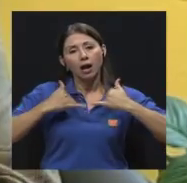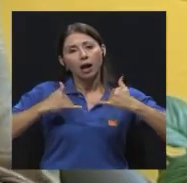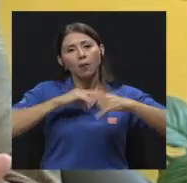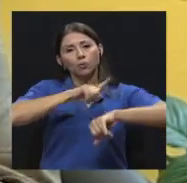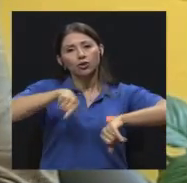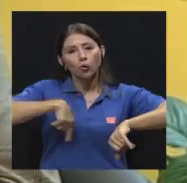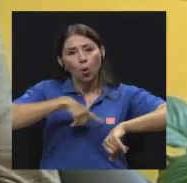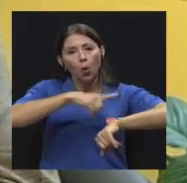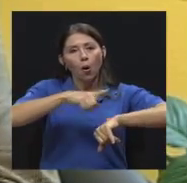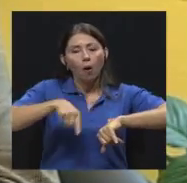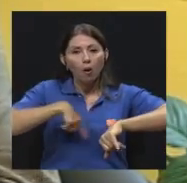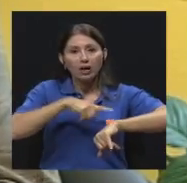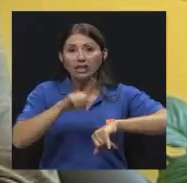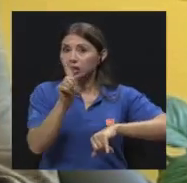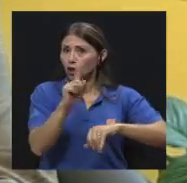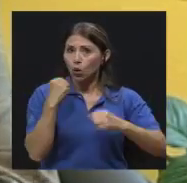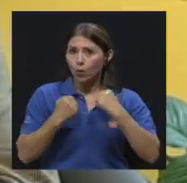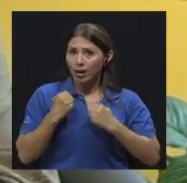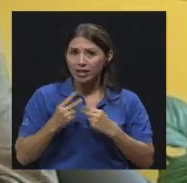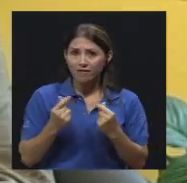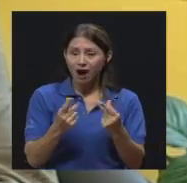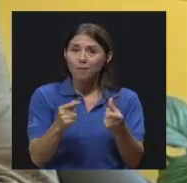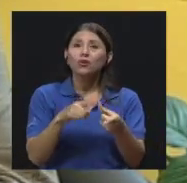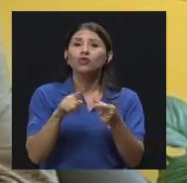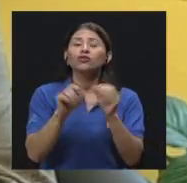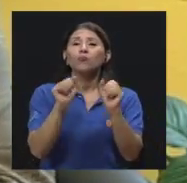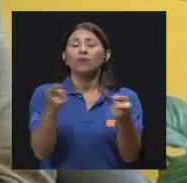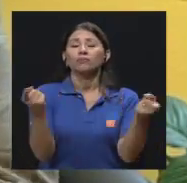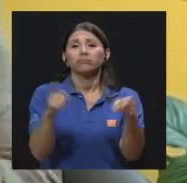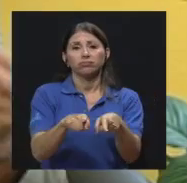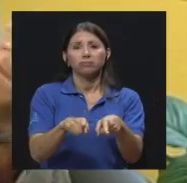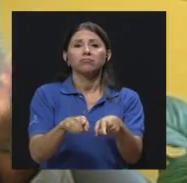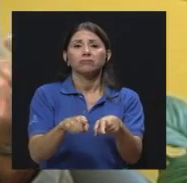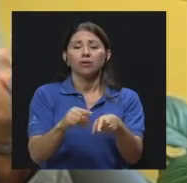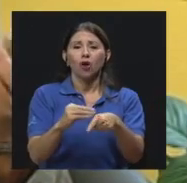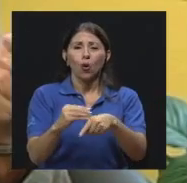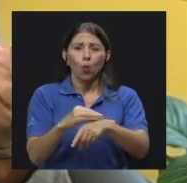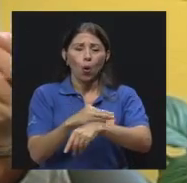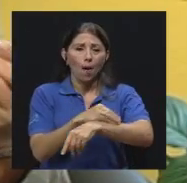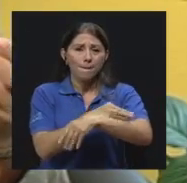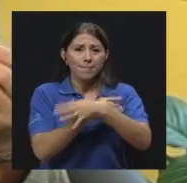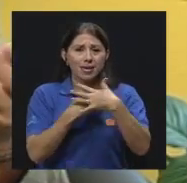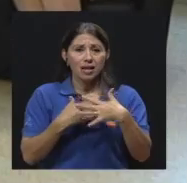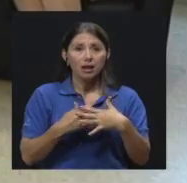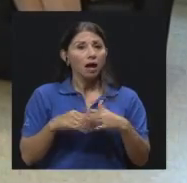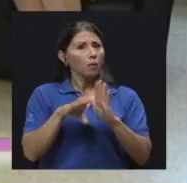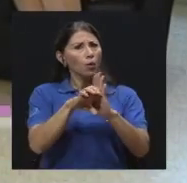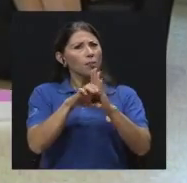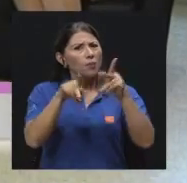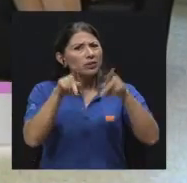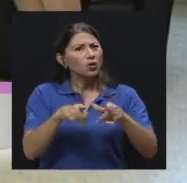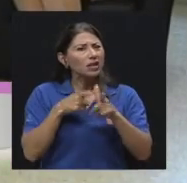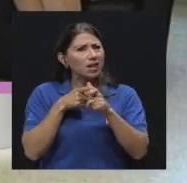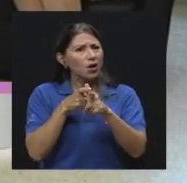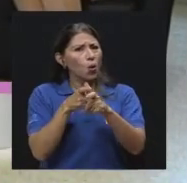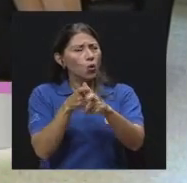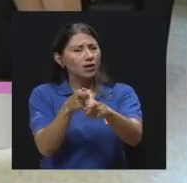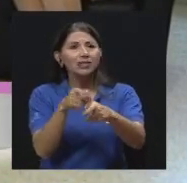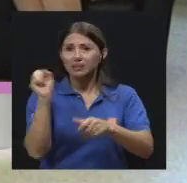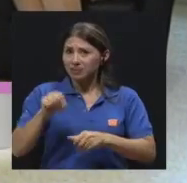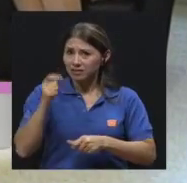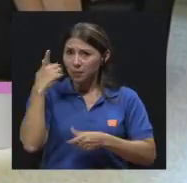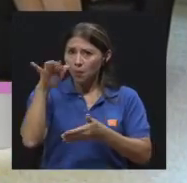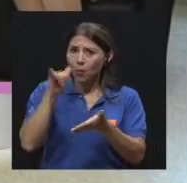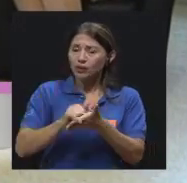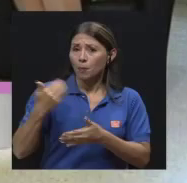horas o mucho rato, no se va al baño rápido, pues eso favorece a una maceración de la Los que corren, doctor, por ejemplo. Exacto, por